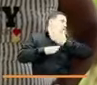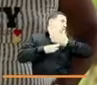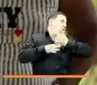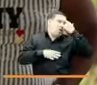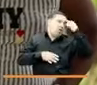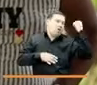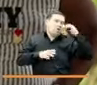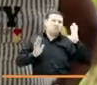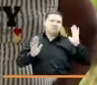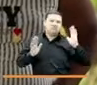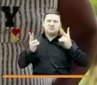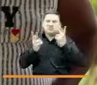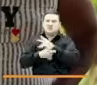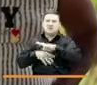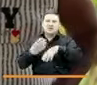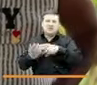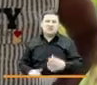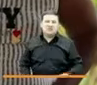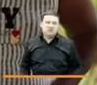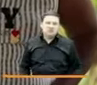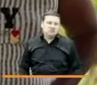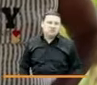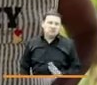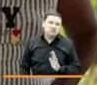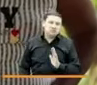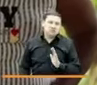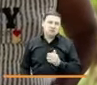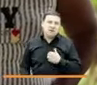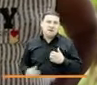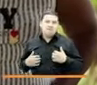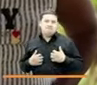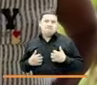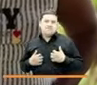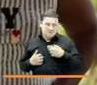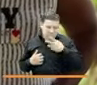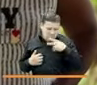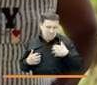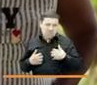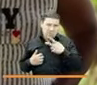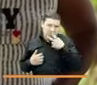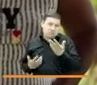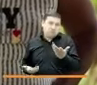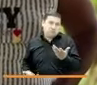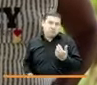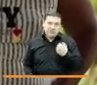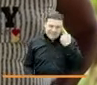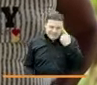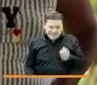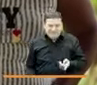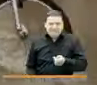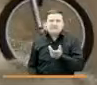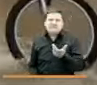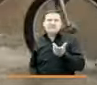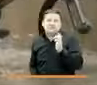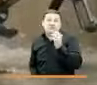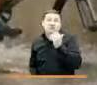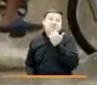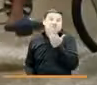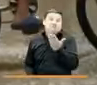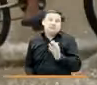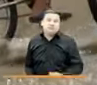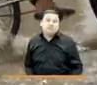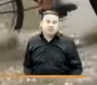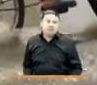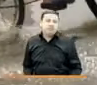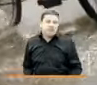conflicto y hoy en día a me da miedo hasta con los niños también los niños porque uno sabe también y yo todo